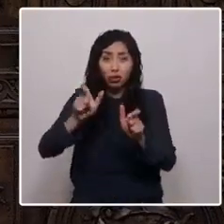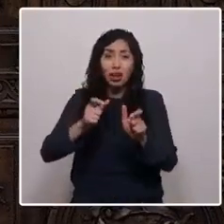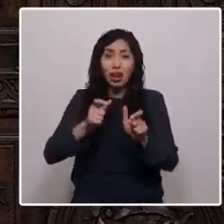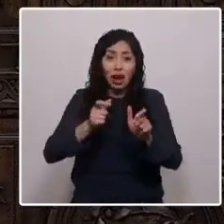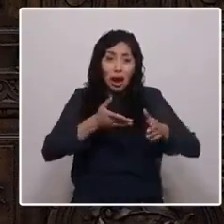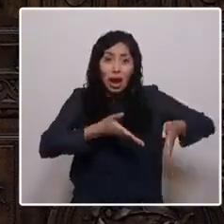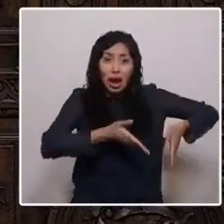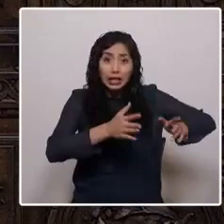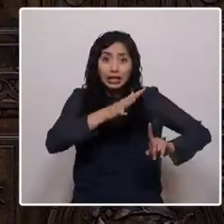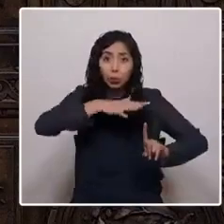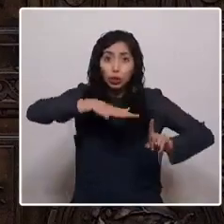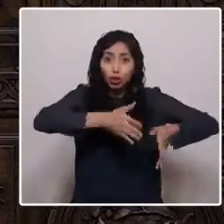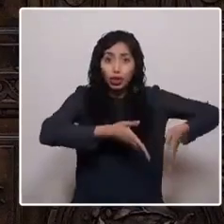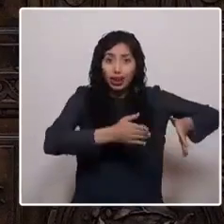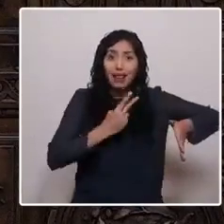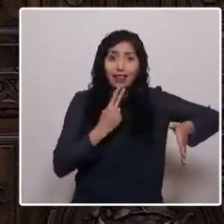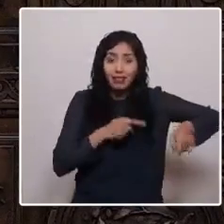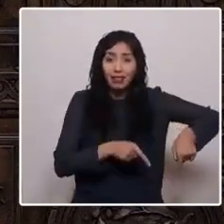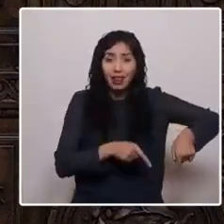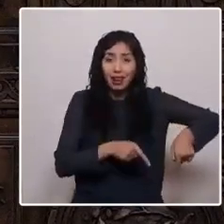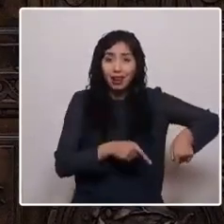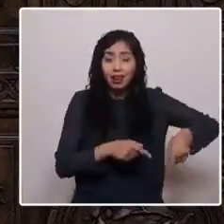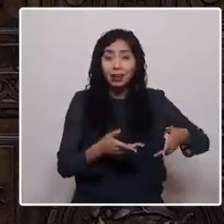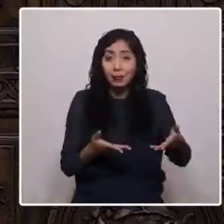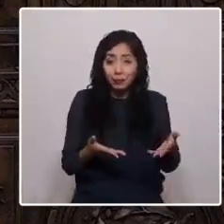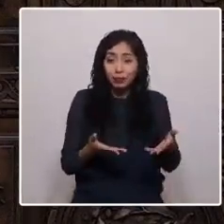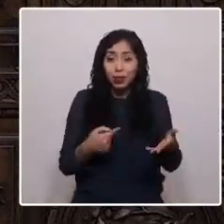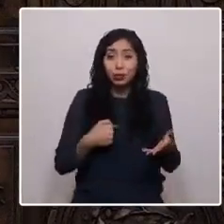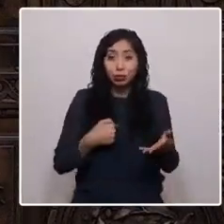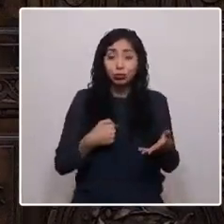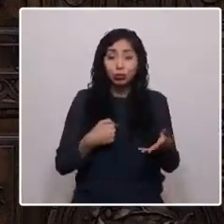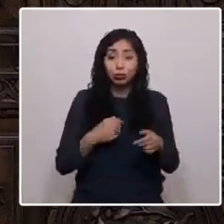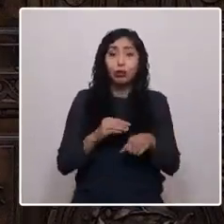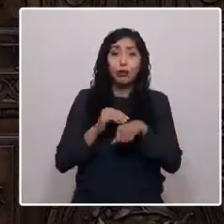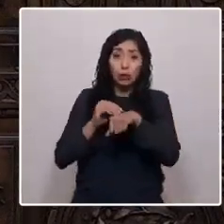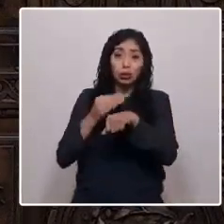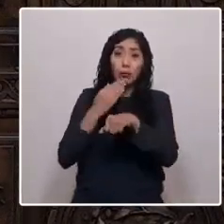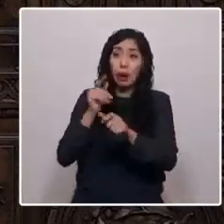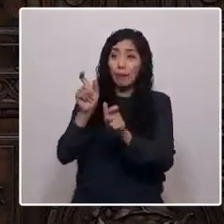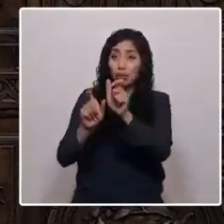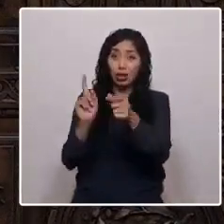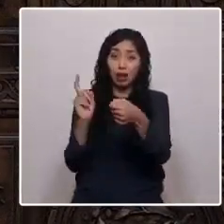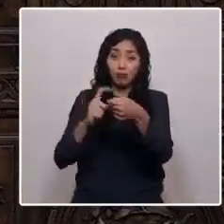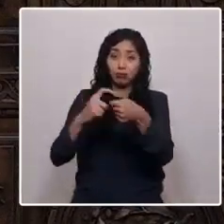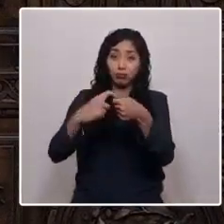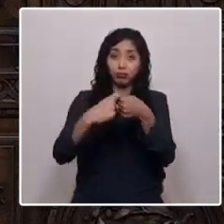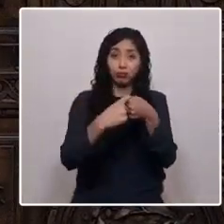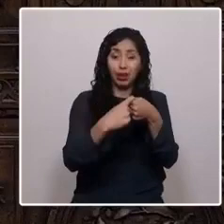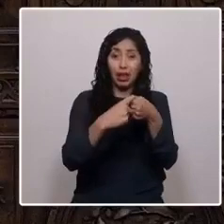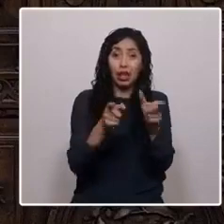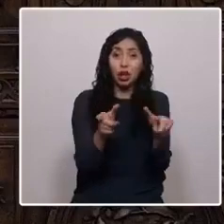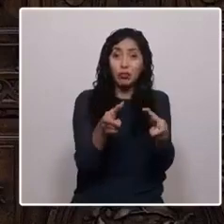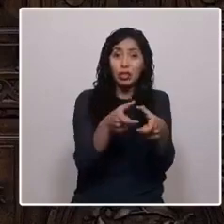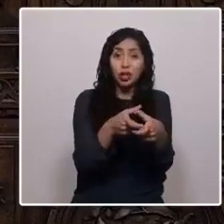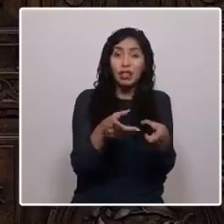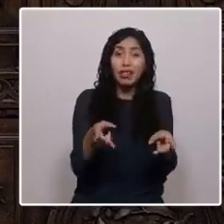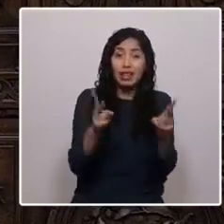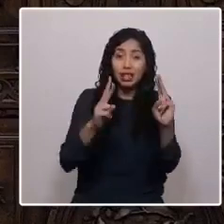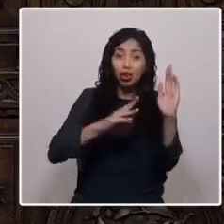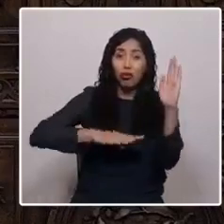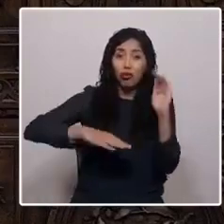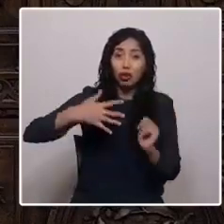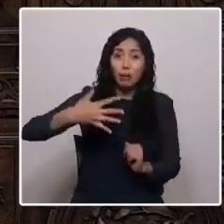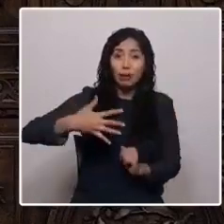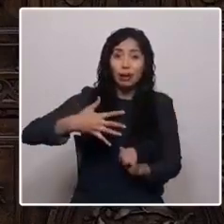paréntesis y le hablo directamente a los integrantes de la Comisión de Derechos Fundamentales, especialmente